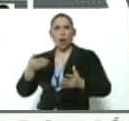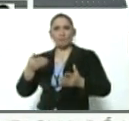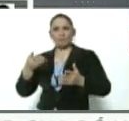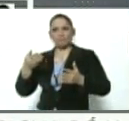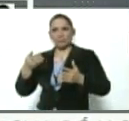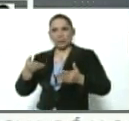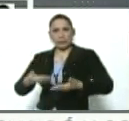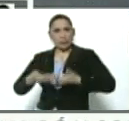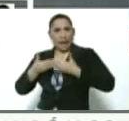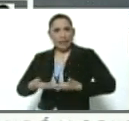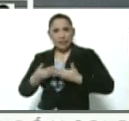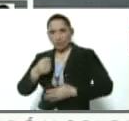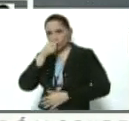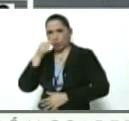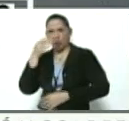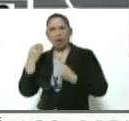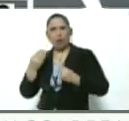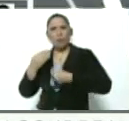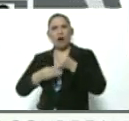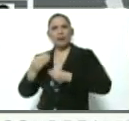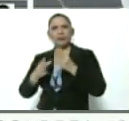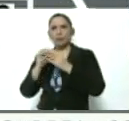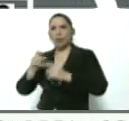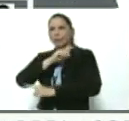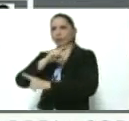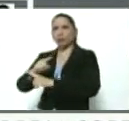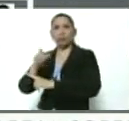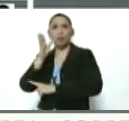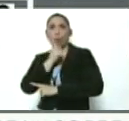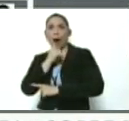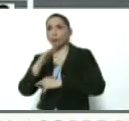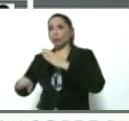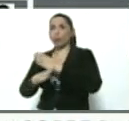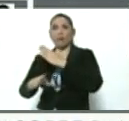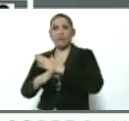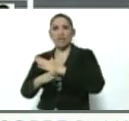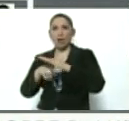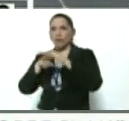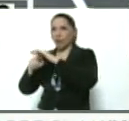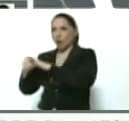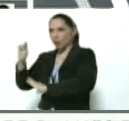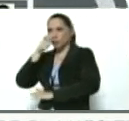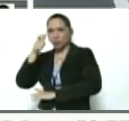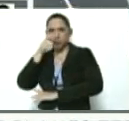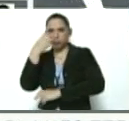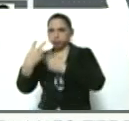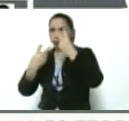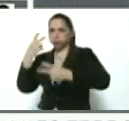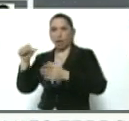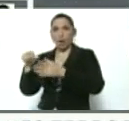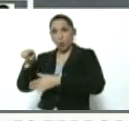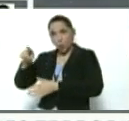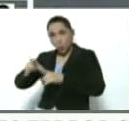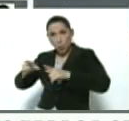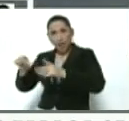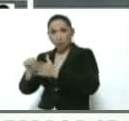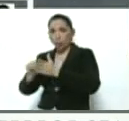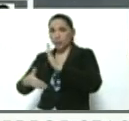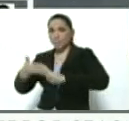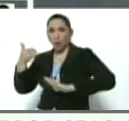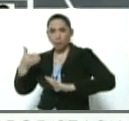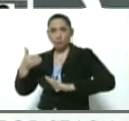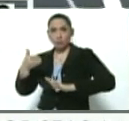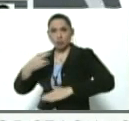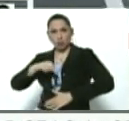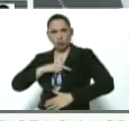que se hacen todas estas denuncias, y todavía no hay ni siquiera un allanamiento a ese punto de donde partieron. Nosotros tenemos la